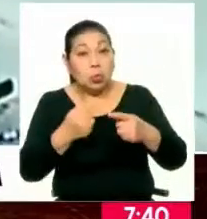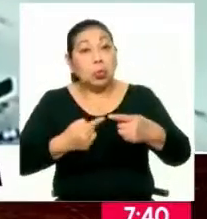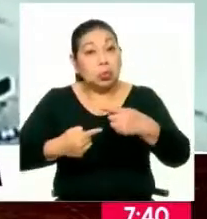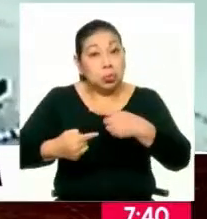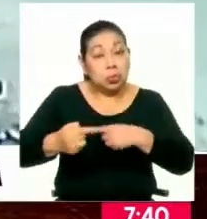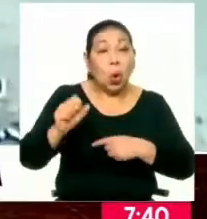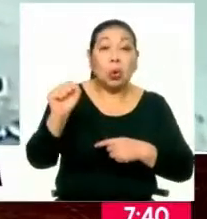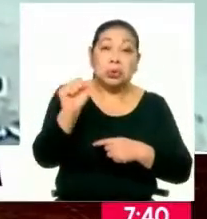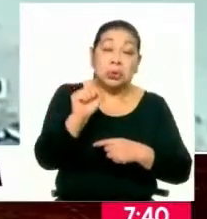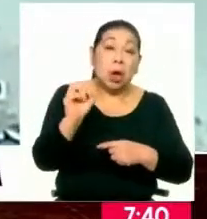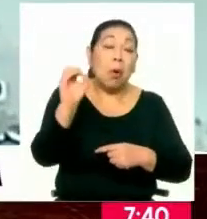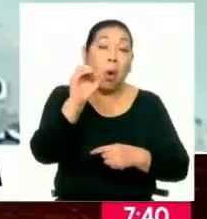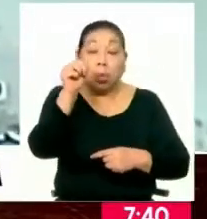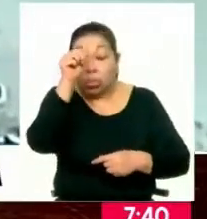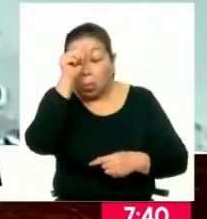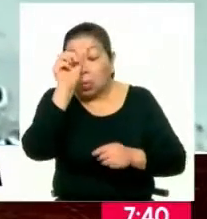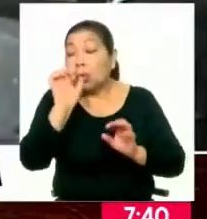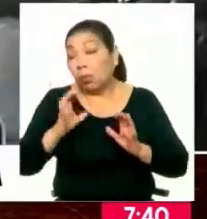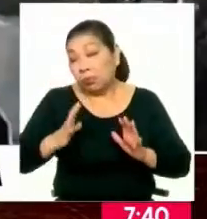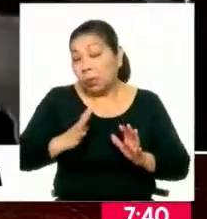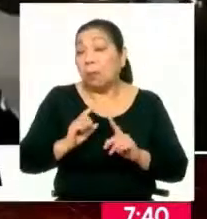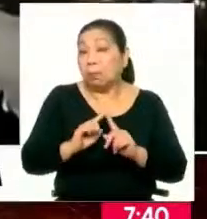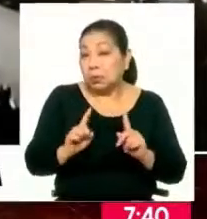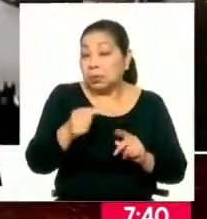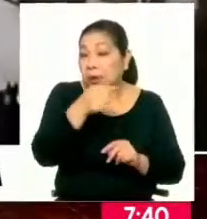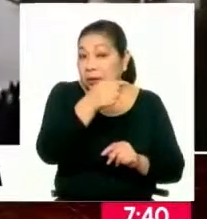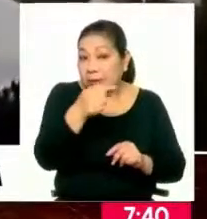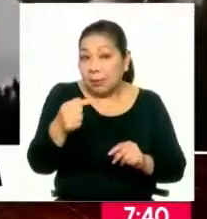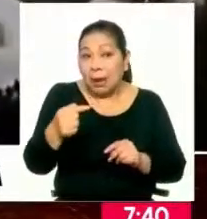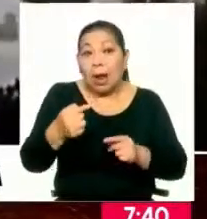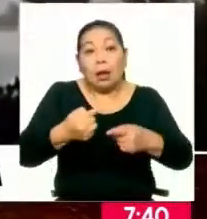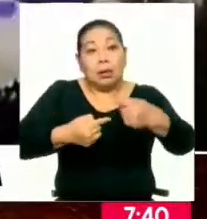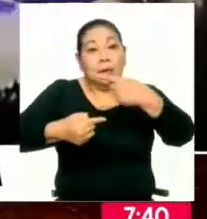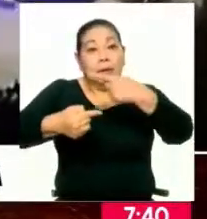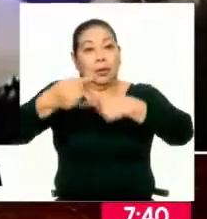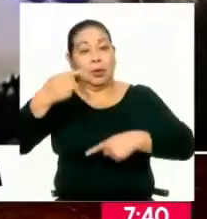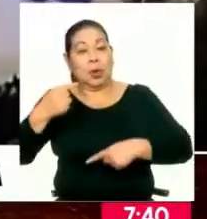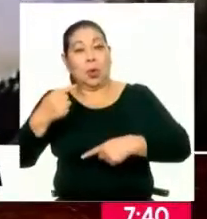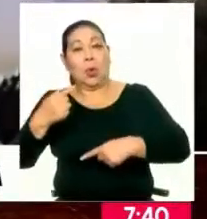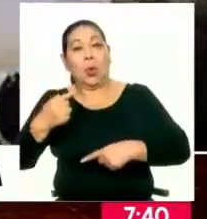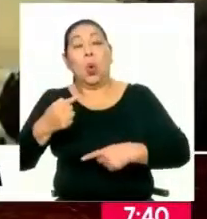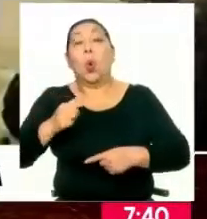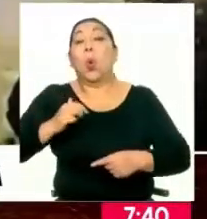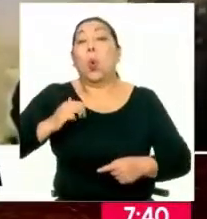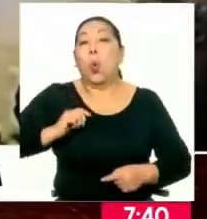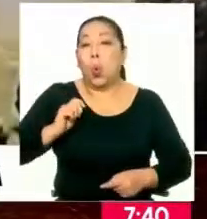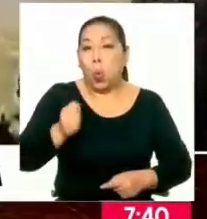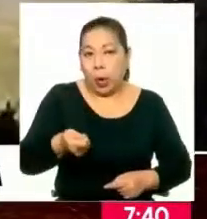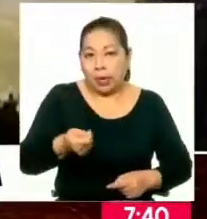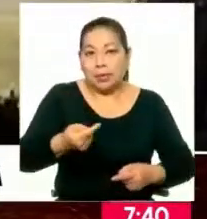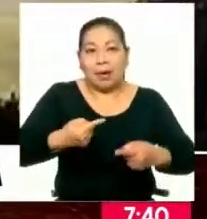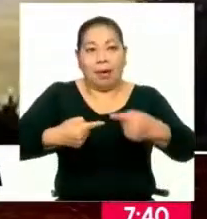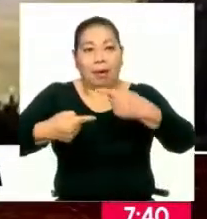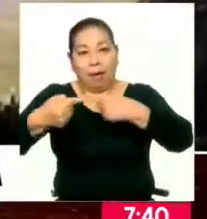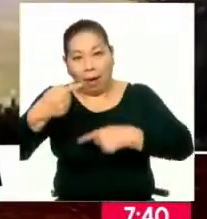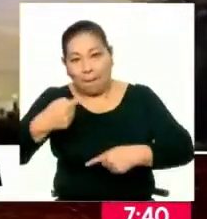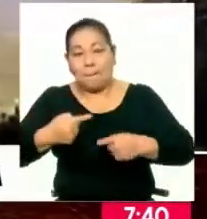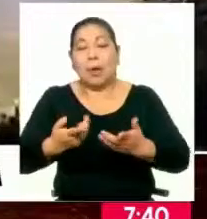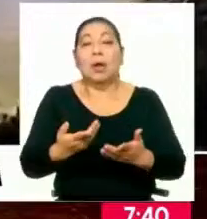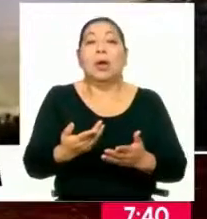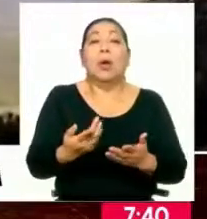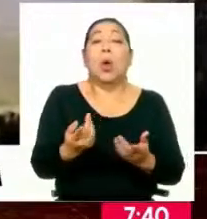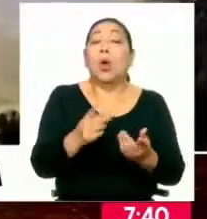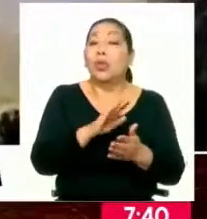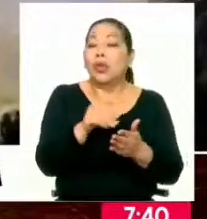hará. Si es sábado o domingo o feriado, también lo hará en esa semana. Luego le toca al siguiente juez hacer turnos. Le llamamos